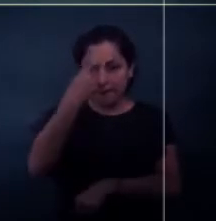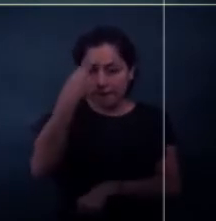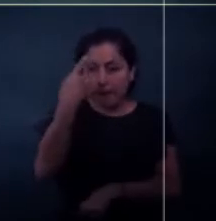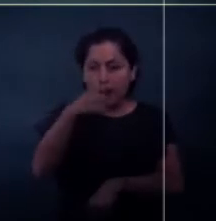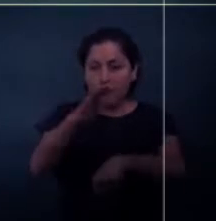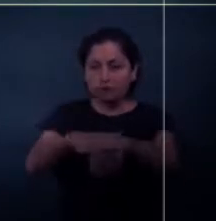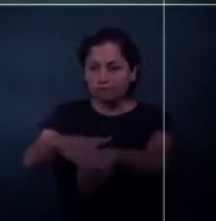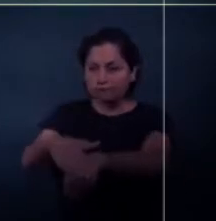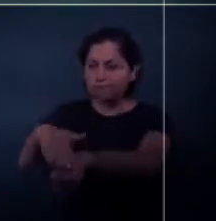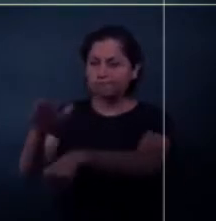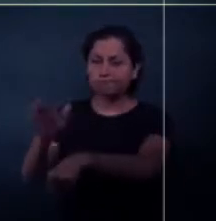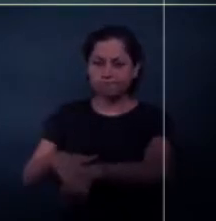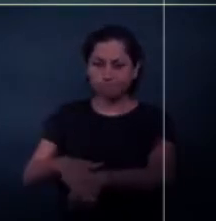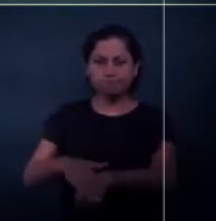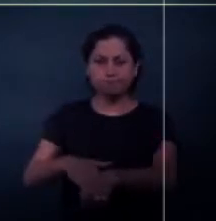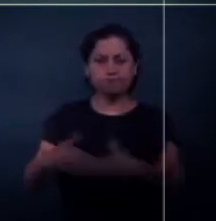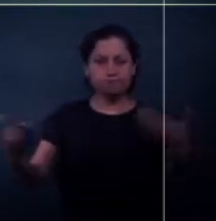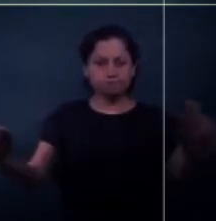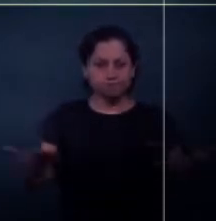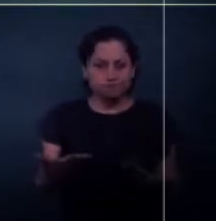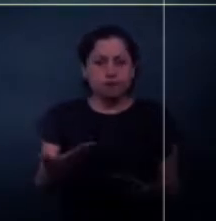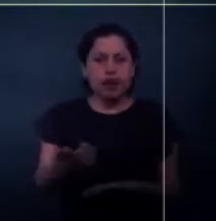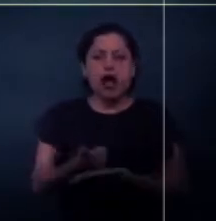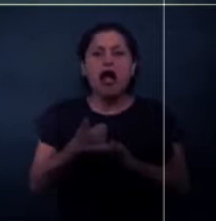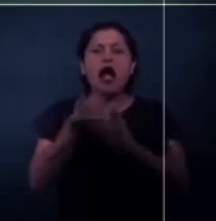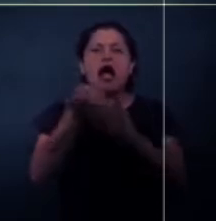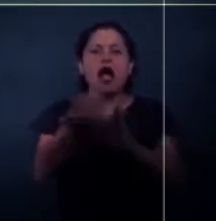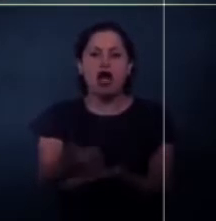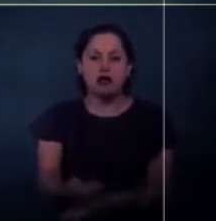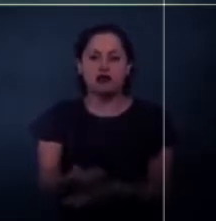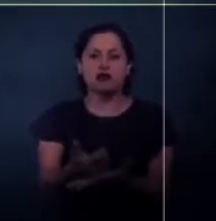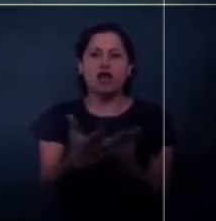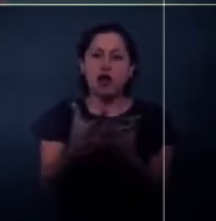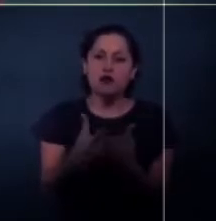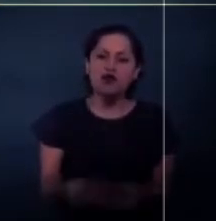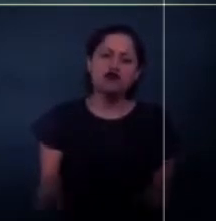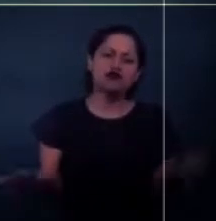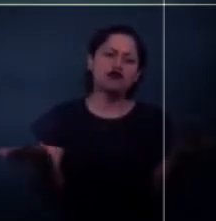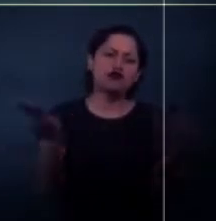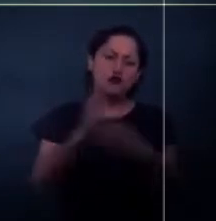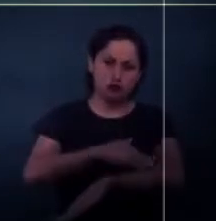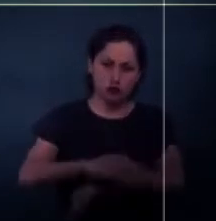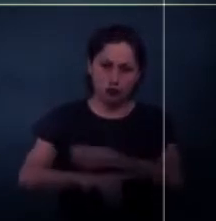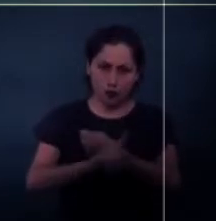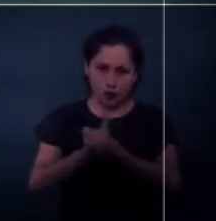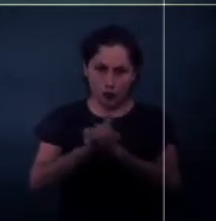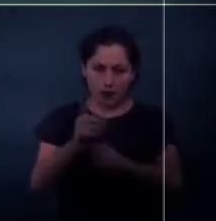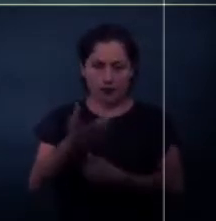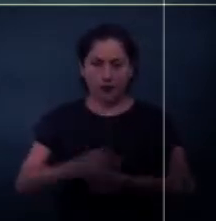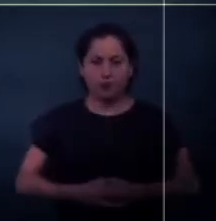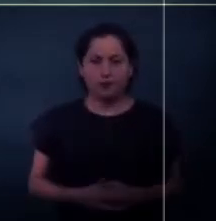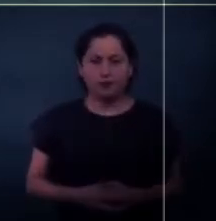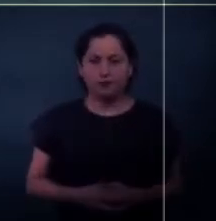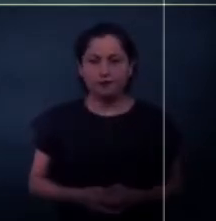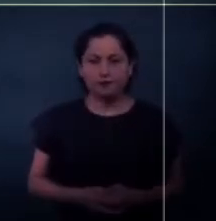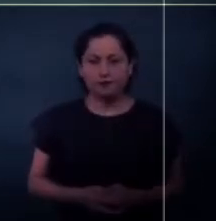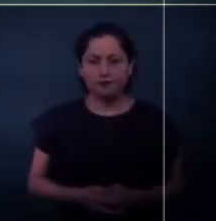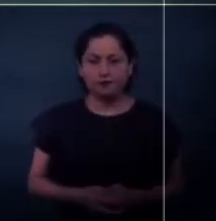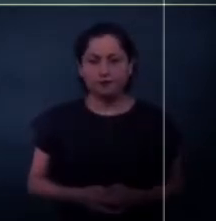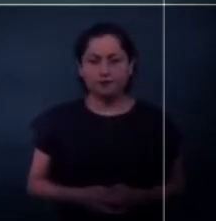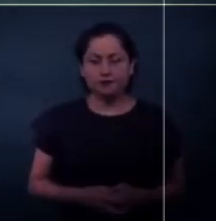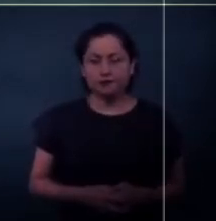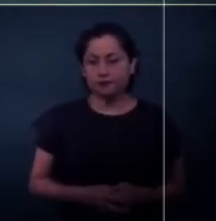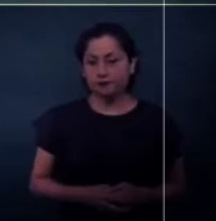intermediarios para que se resuelva el problema. Aquí en Guerrero